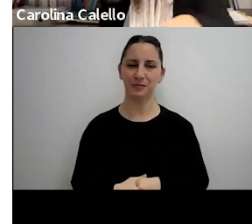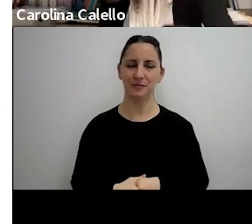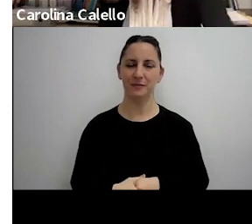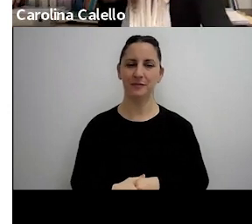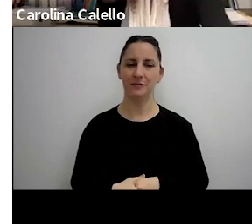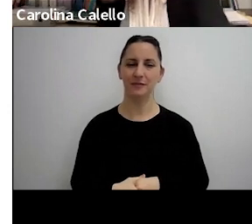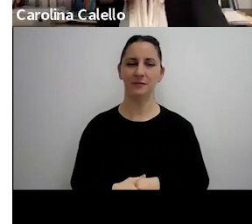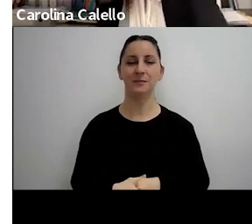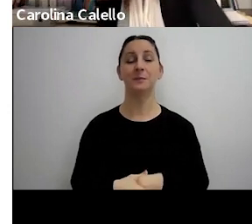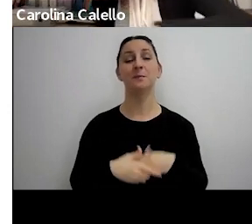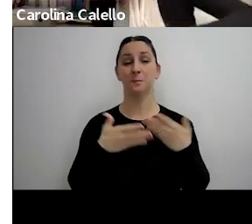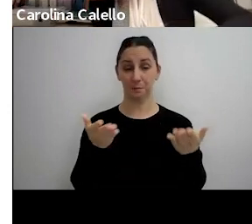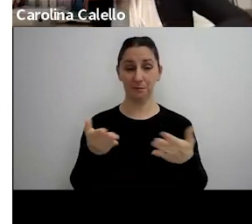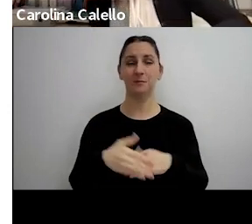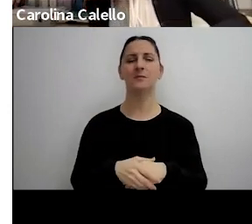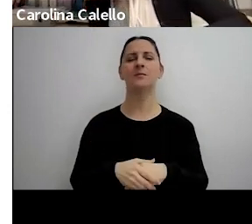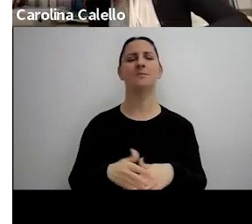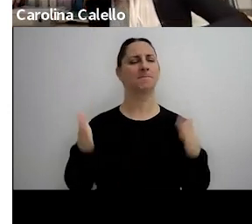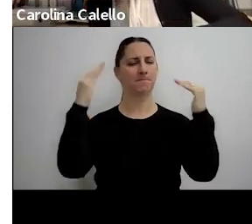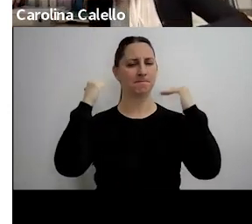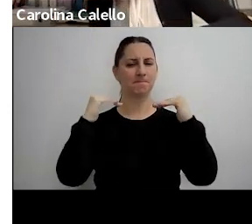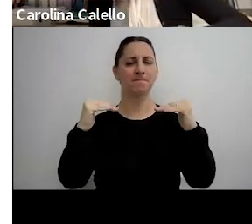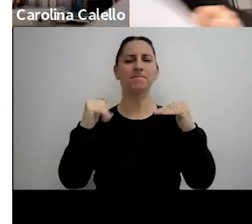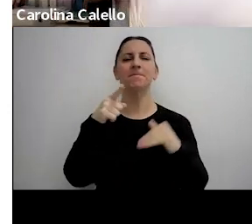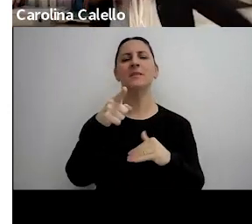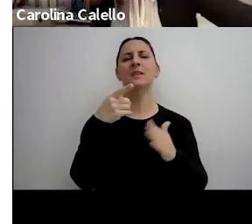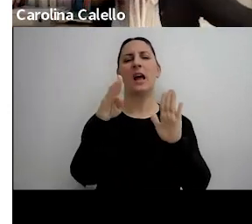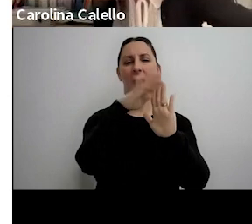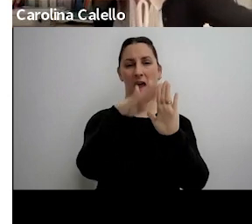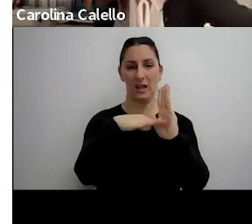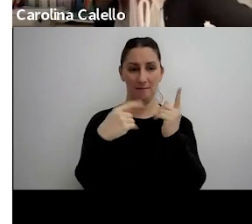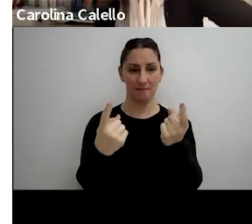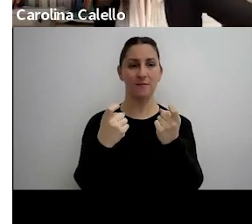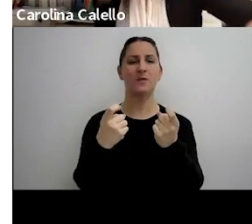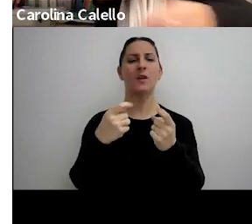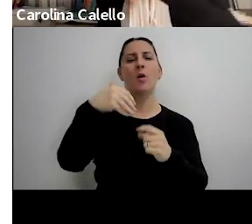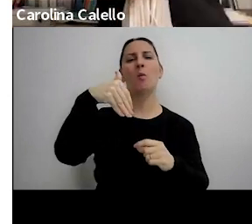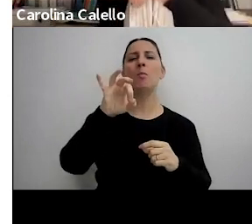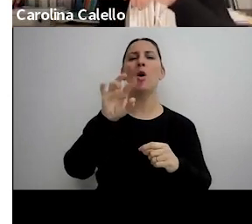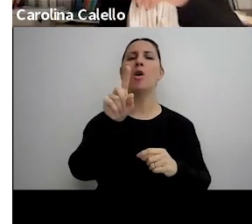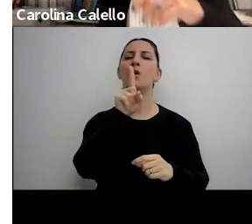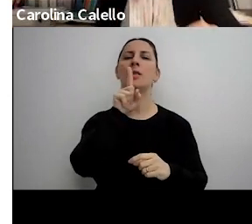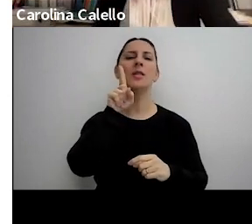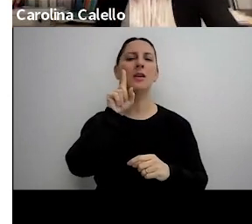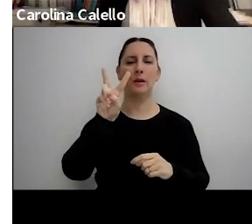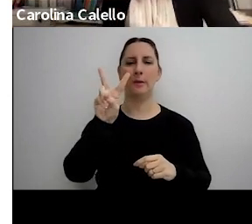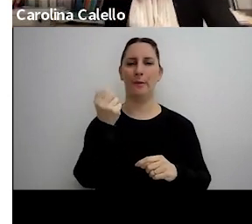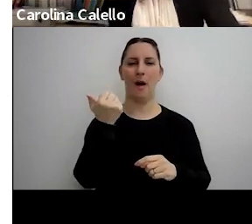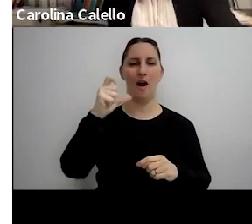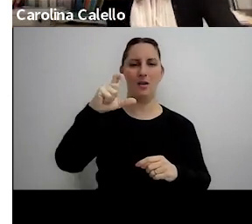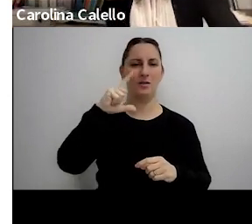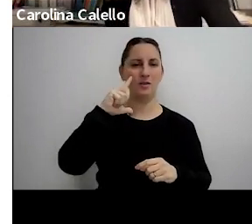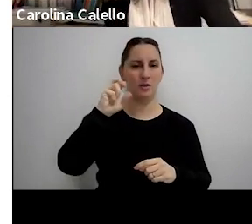bueno después tenemos como requisito la motivación en realidad como saben la